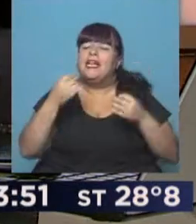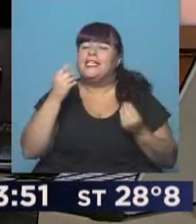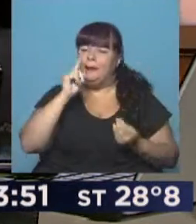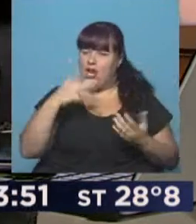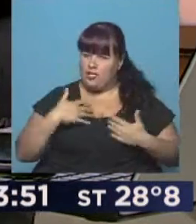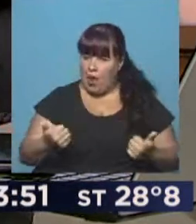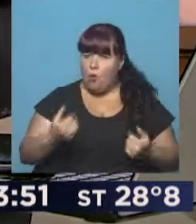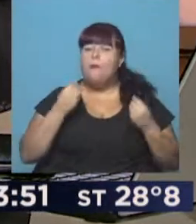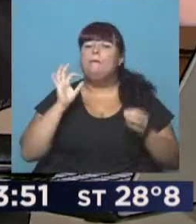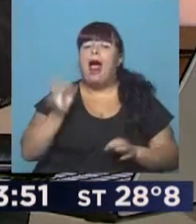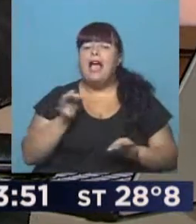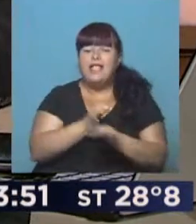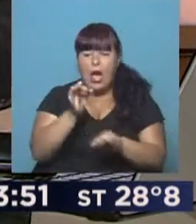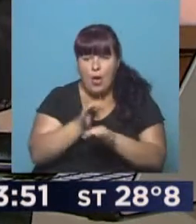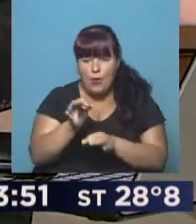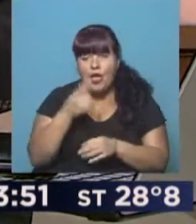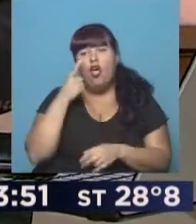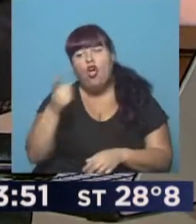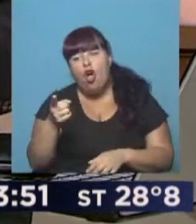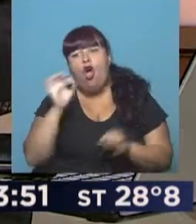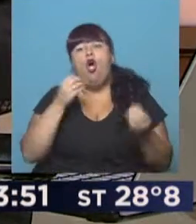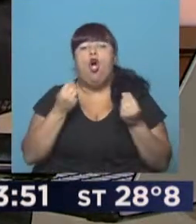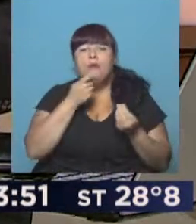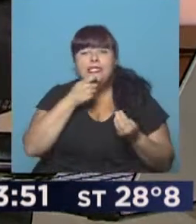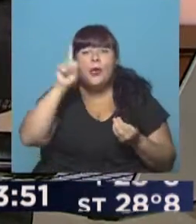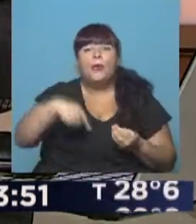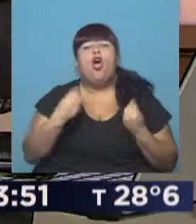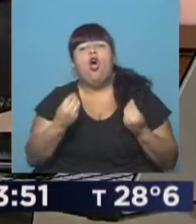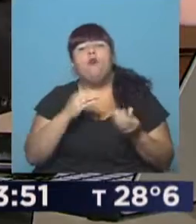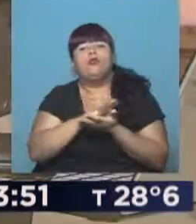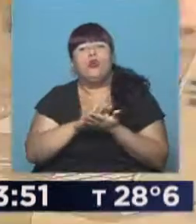salud. ¿Quieres saber algunos consejos para evitarlo o qué hacer en caso de tenerlo? Mira.